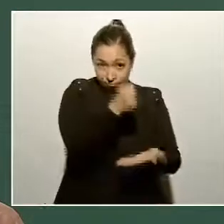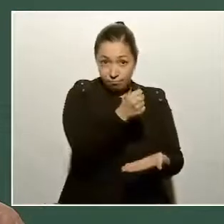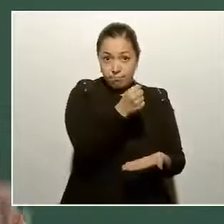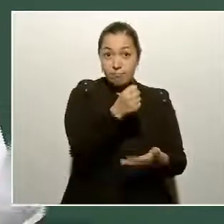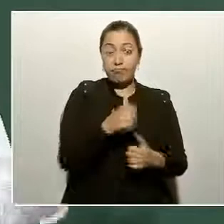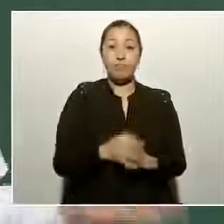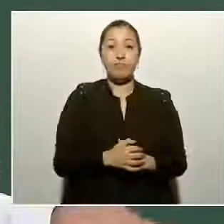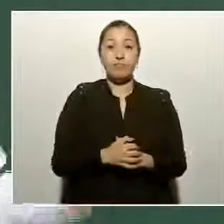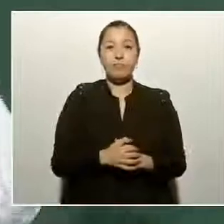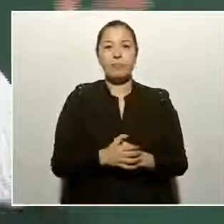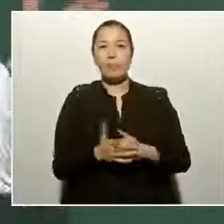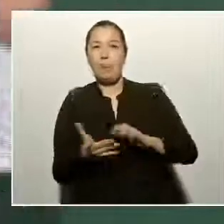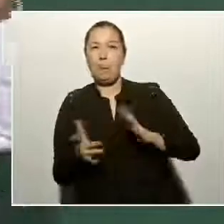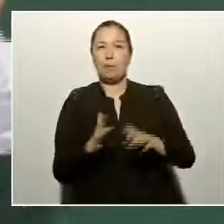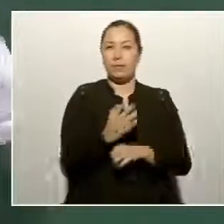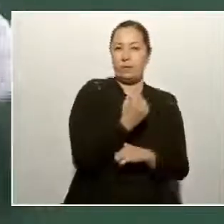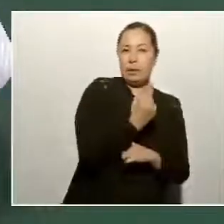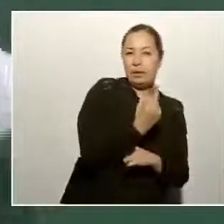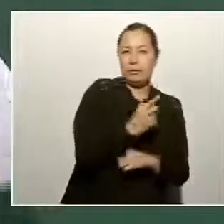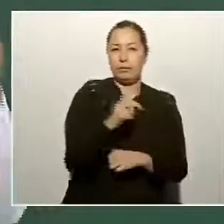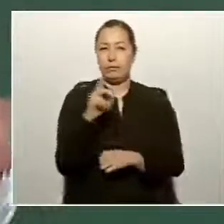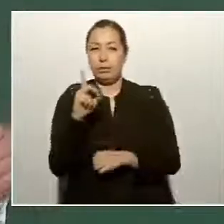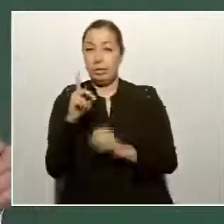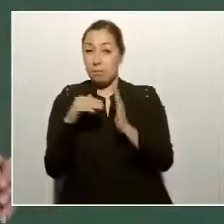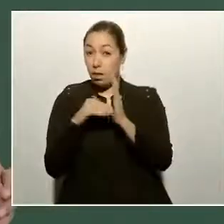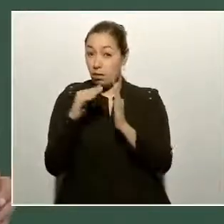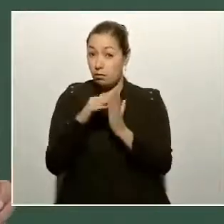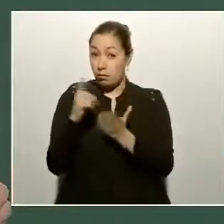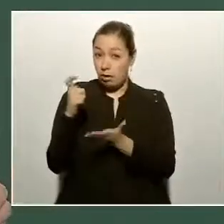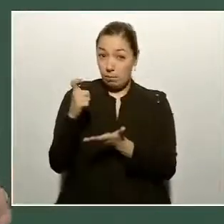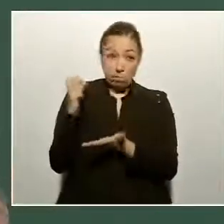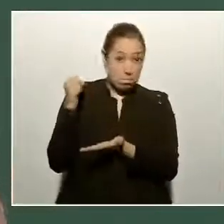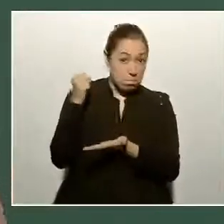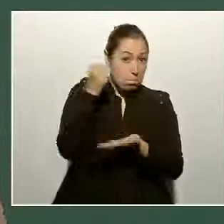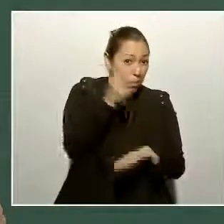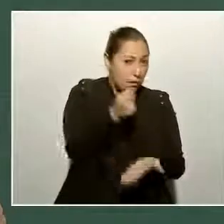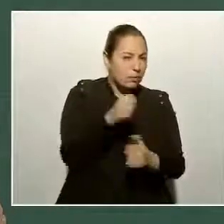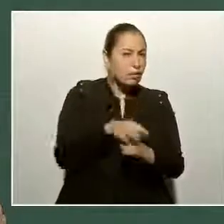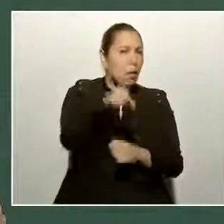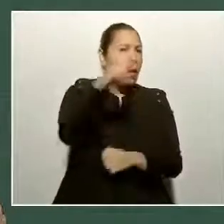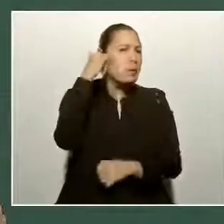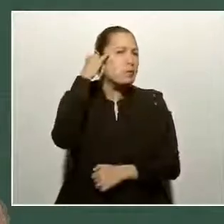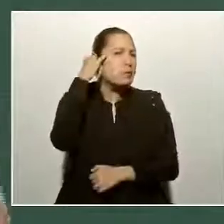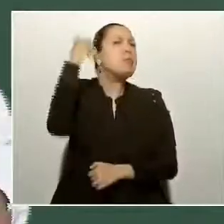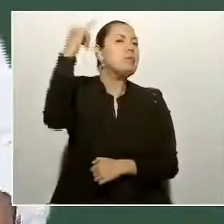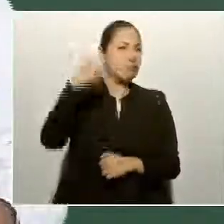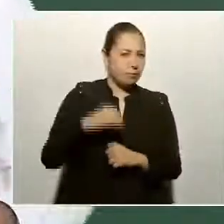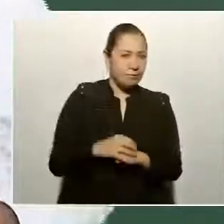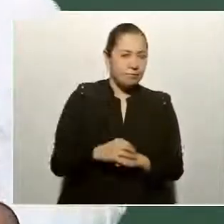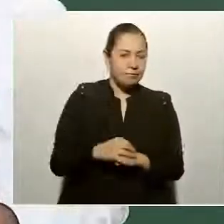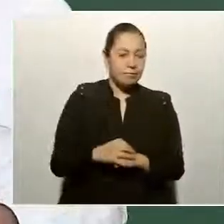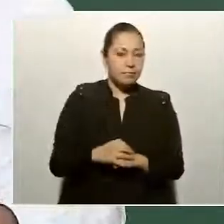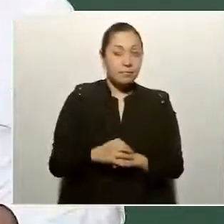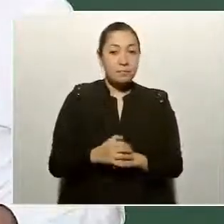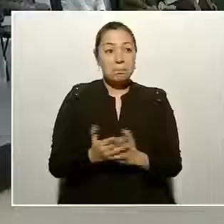de 25 a 30 millones de pesos. Imagínense si